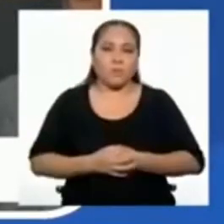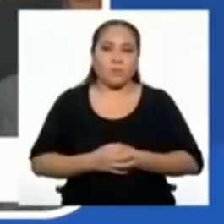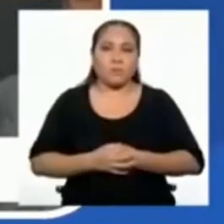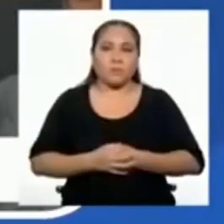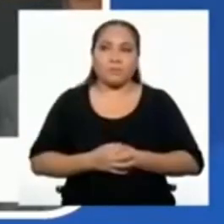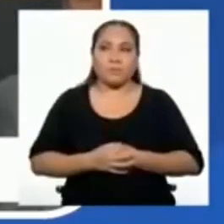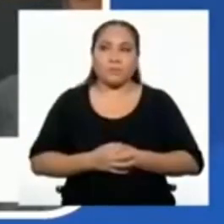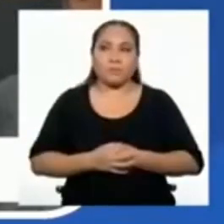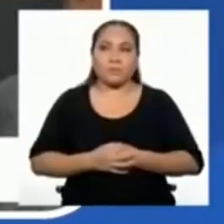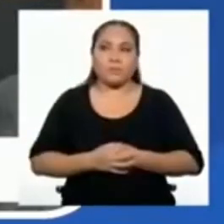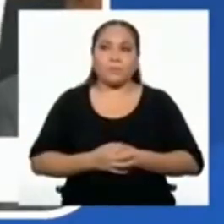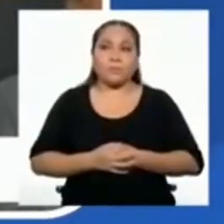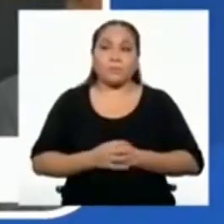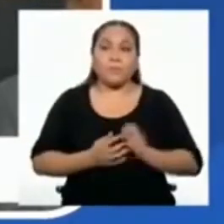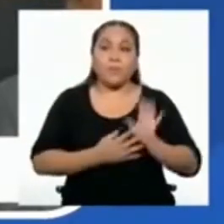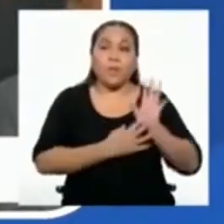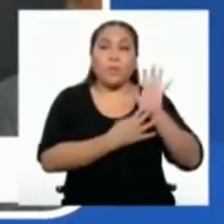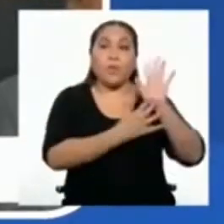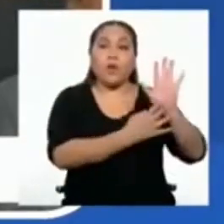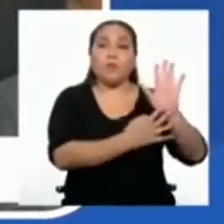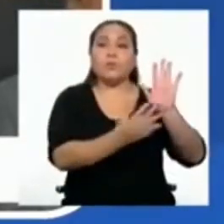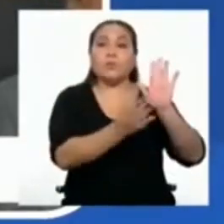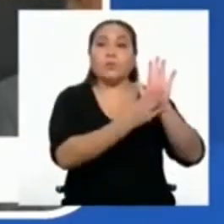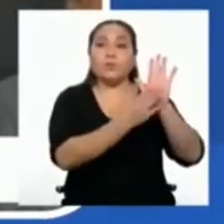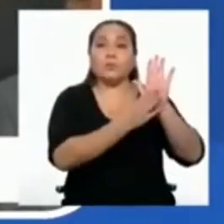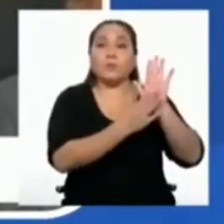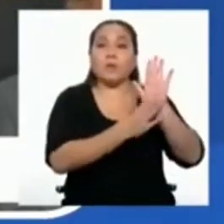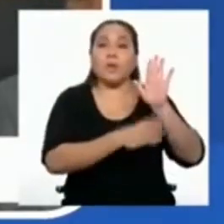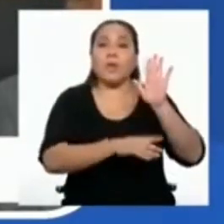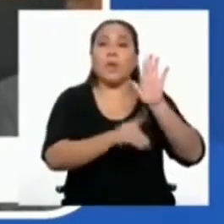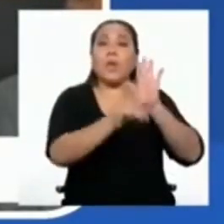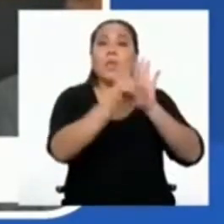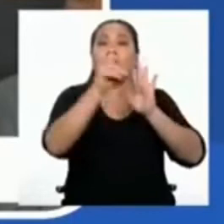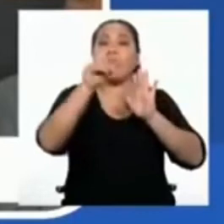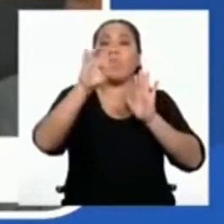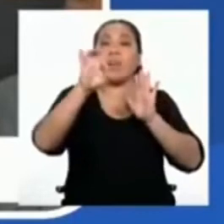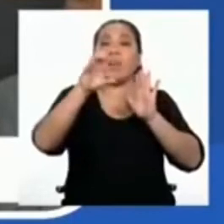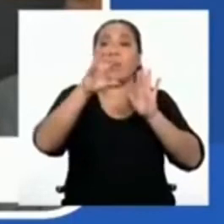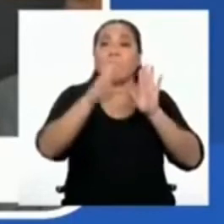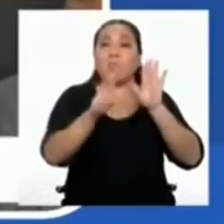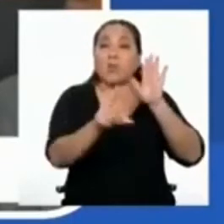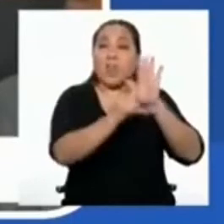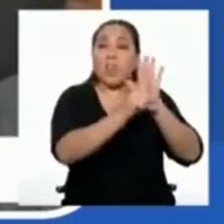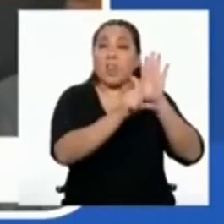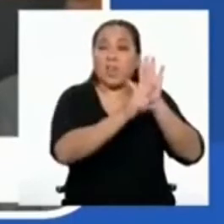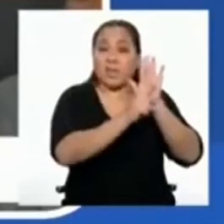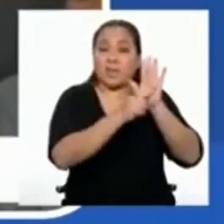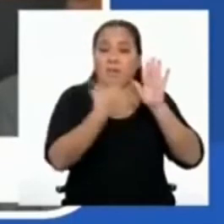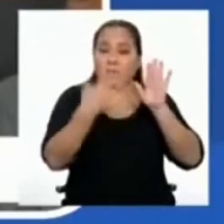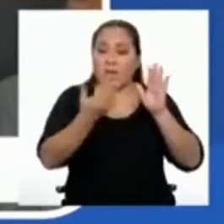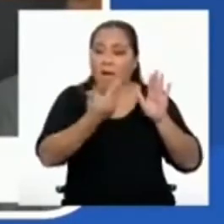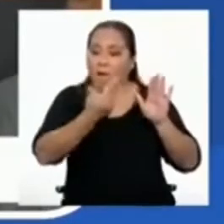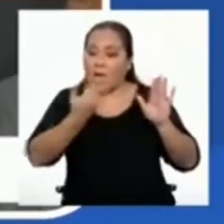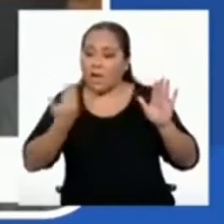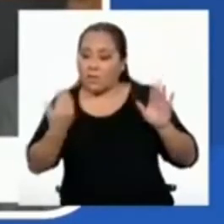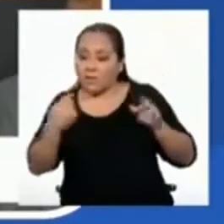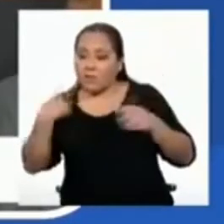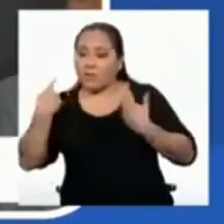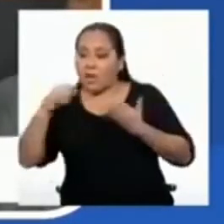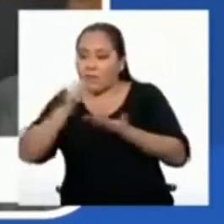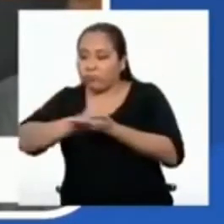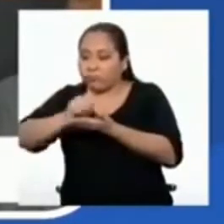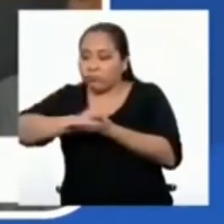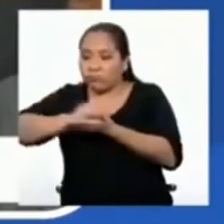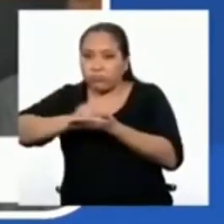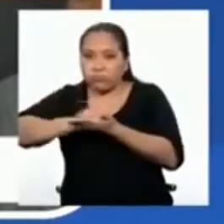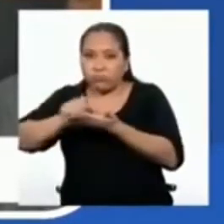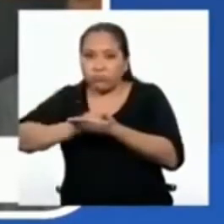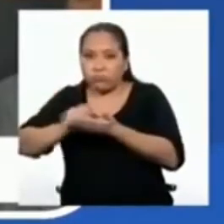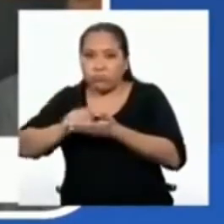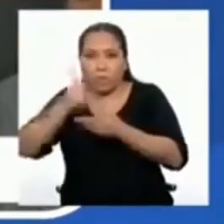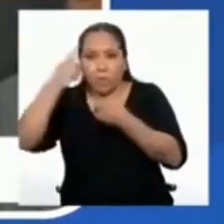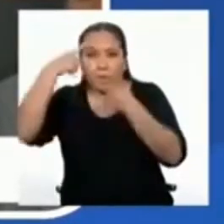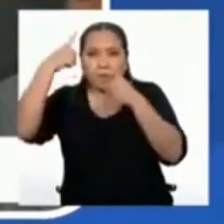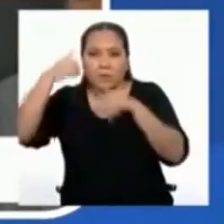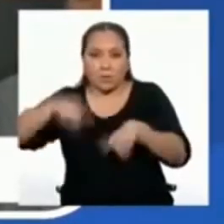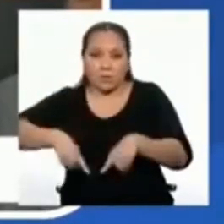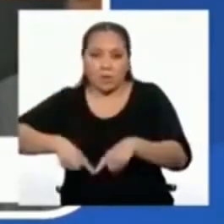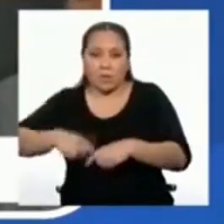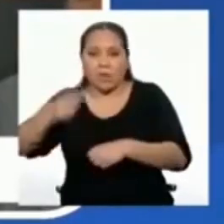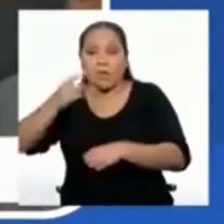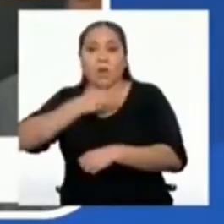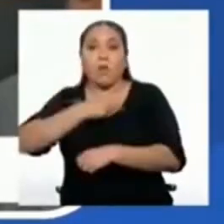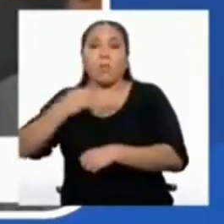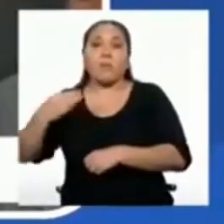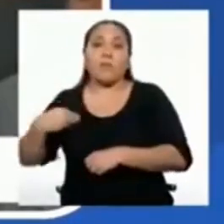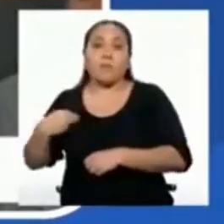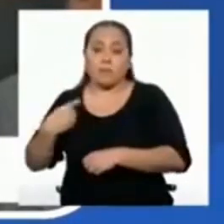Muestro a el decreto que hace un momento hemos suscrito los ministros y quien habla.